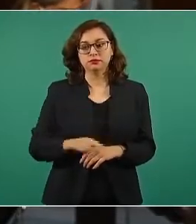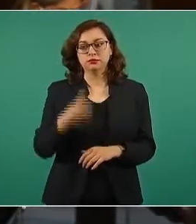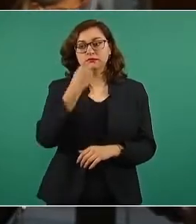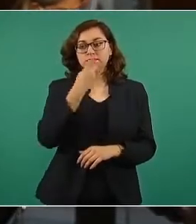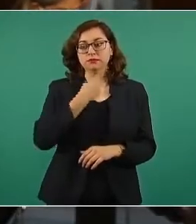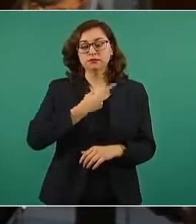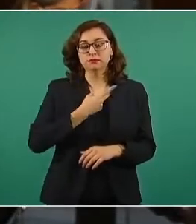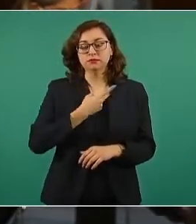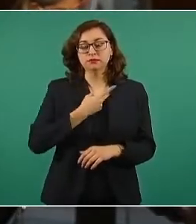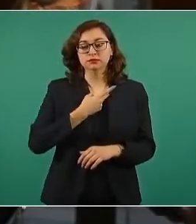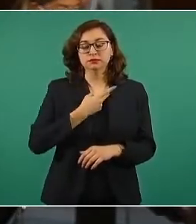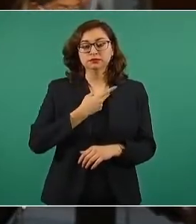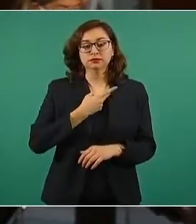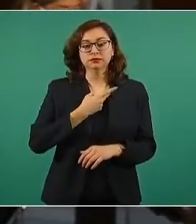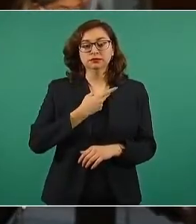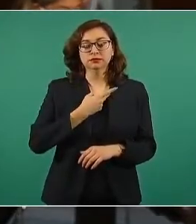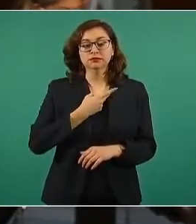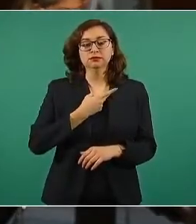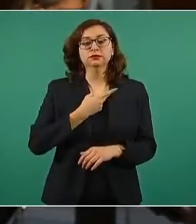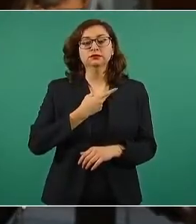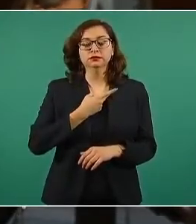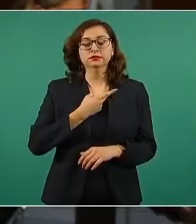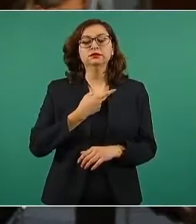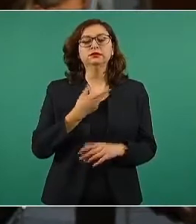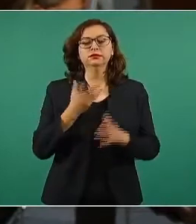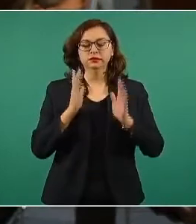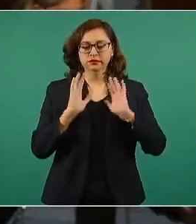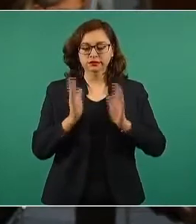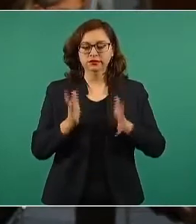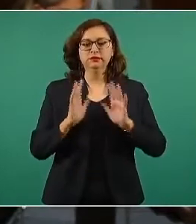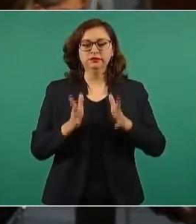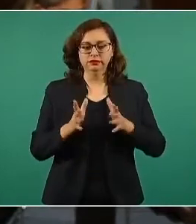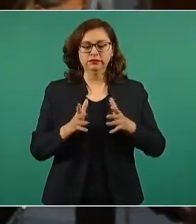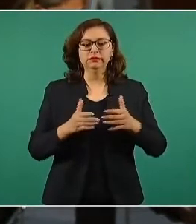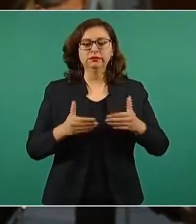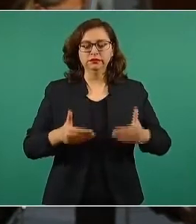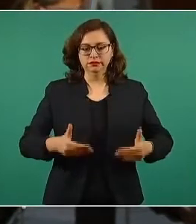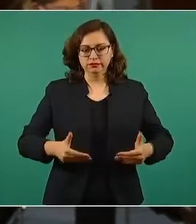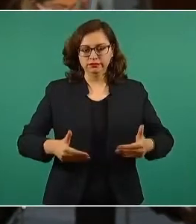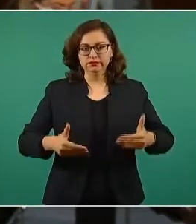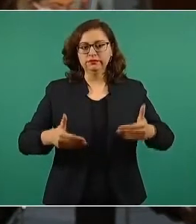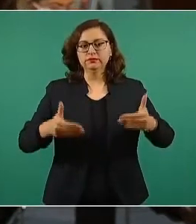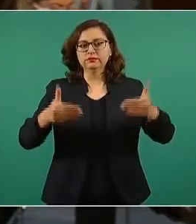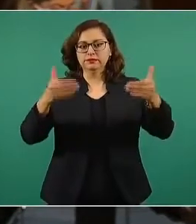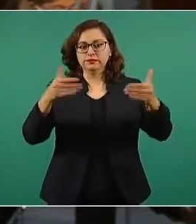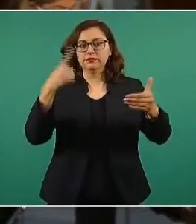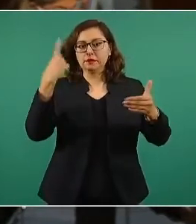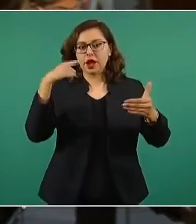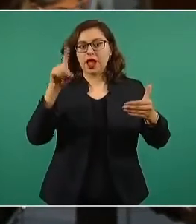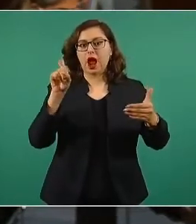ya se hizo la cortina de la presa. Ellos quieren que